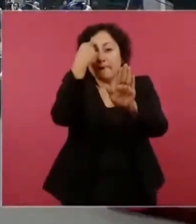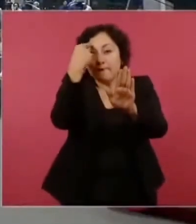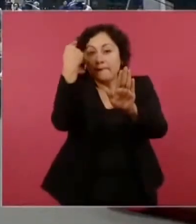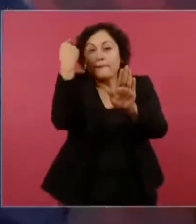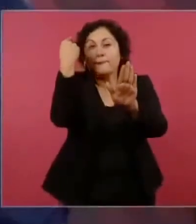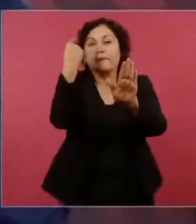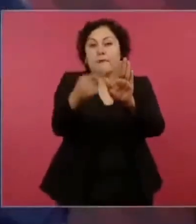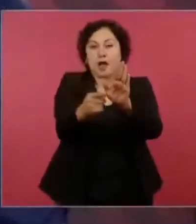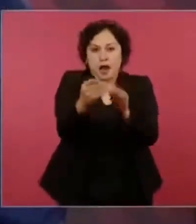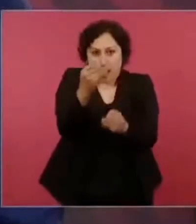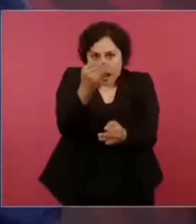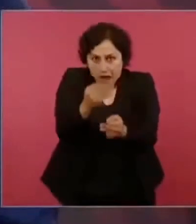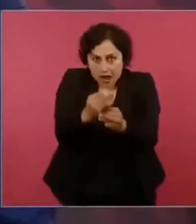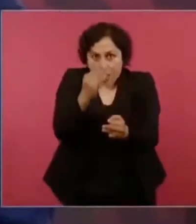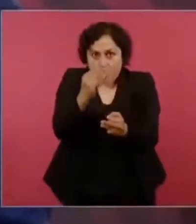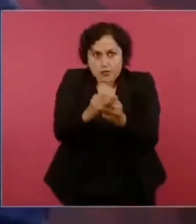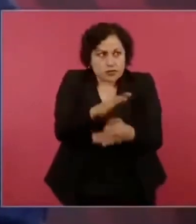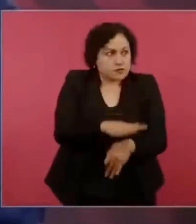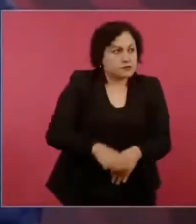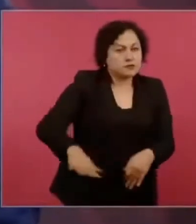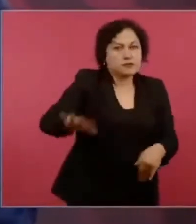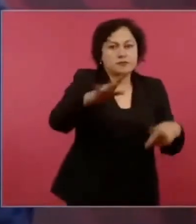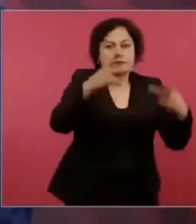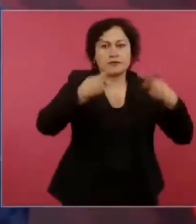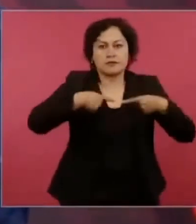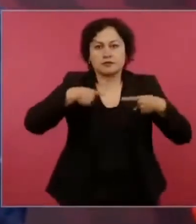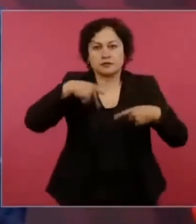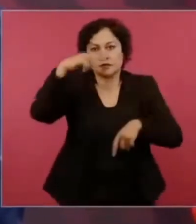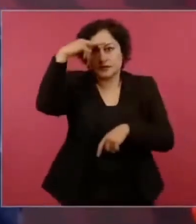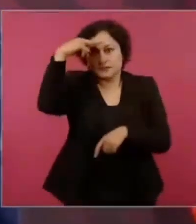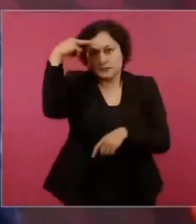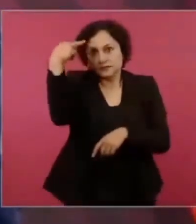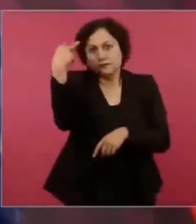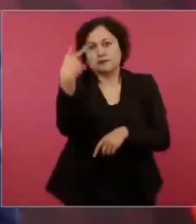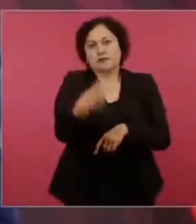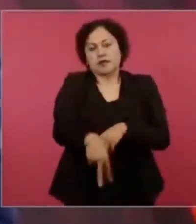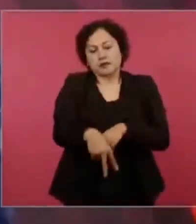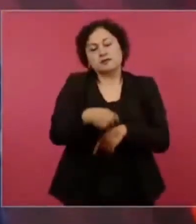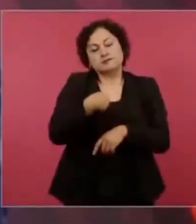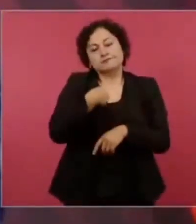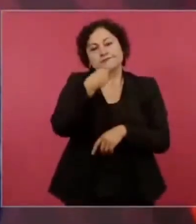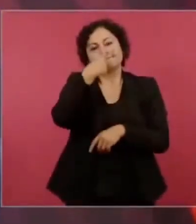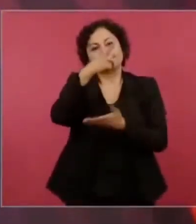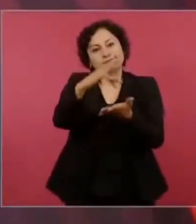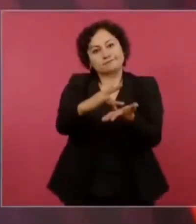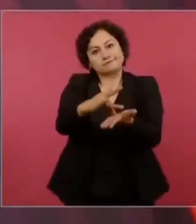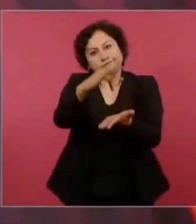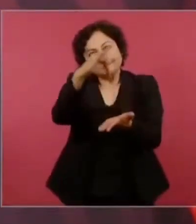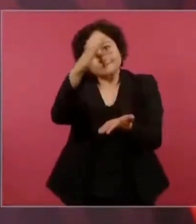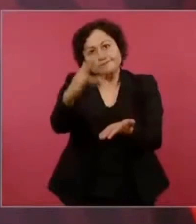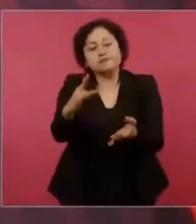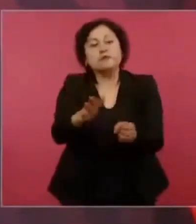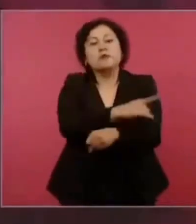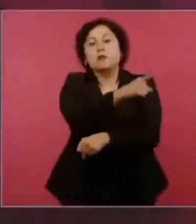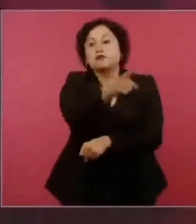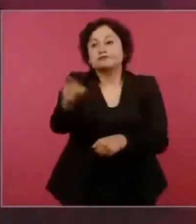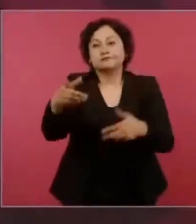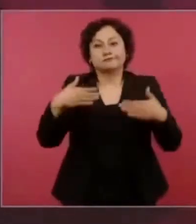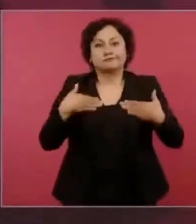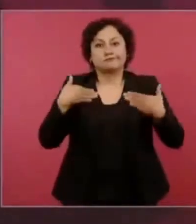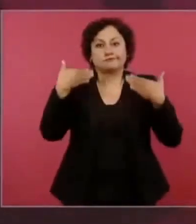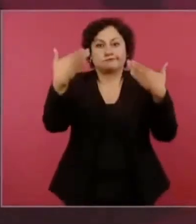de México su confianza, no tengo necesidad de decirles